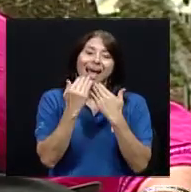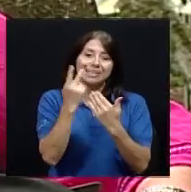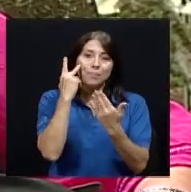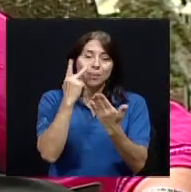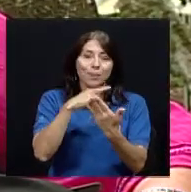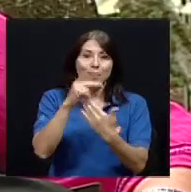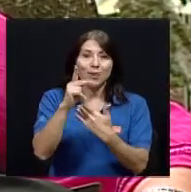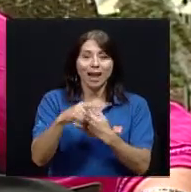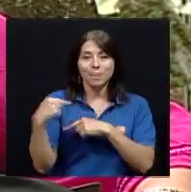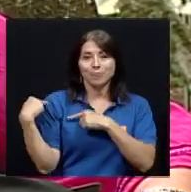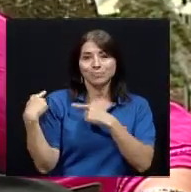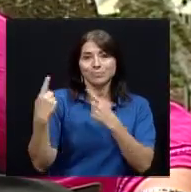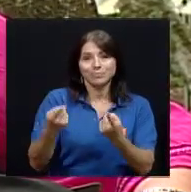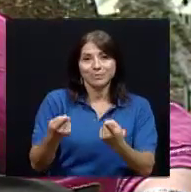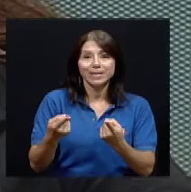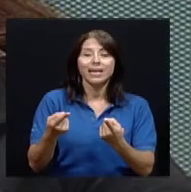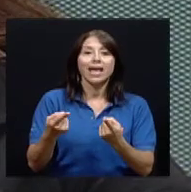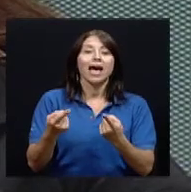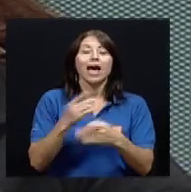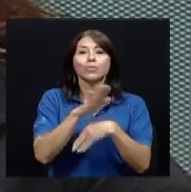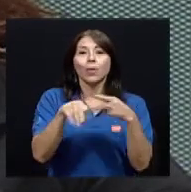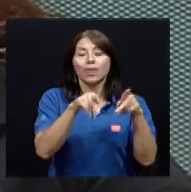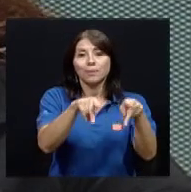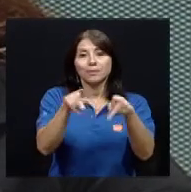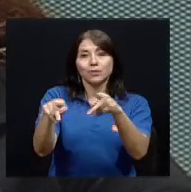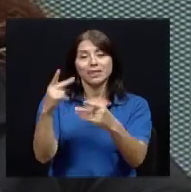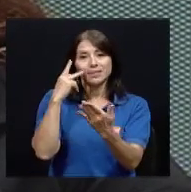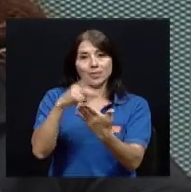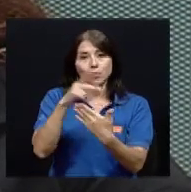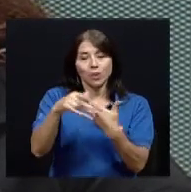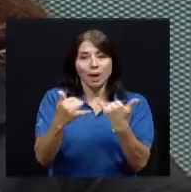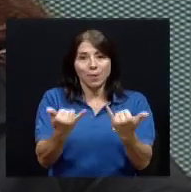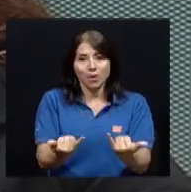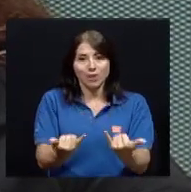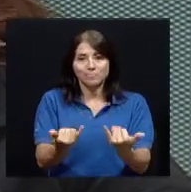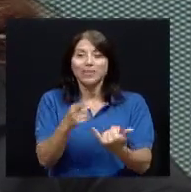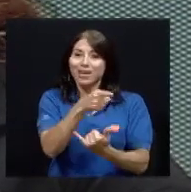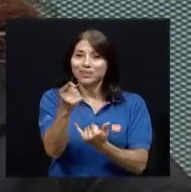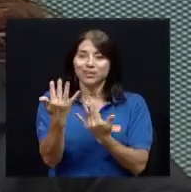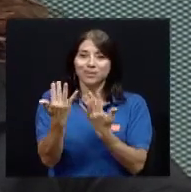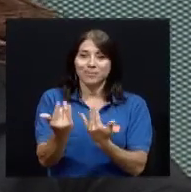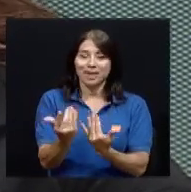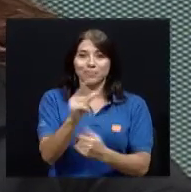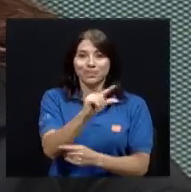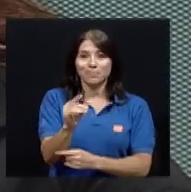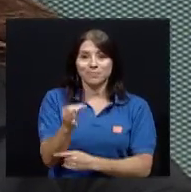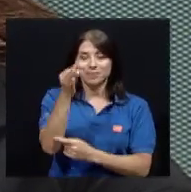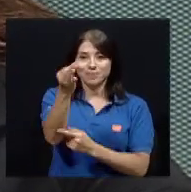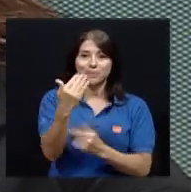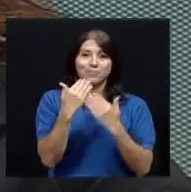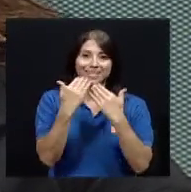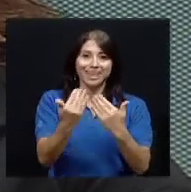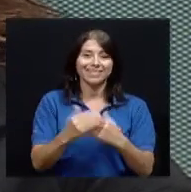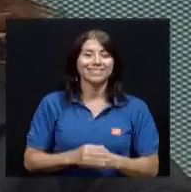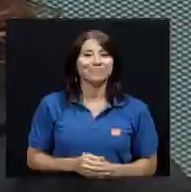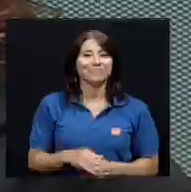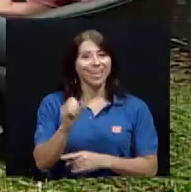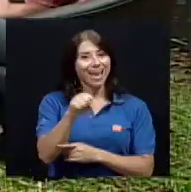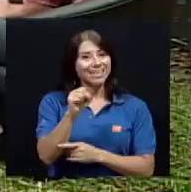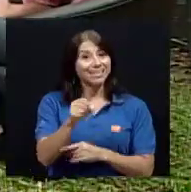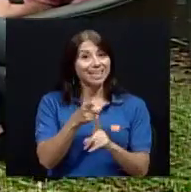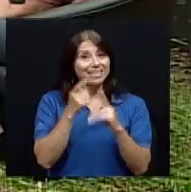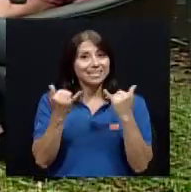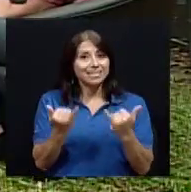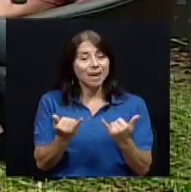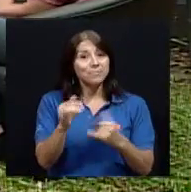acompañarnos en esta media hora a la población que nos está viendo en este momento los esperamos la próxima semana muchas gracias